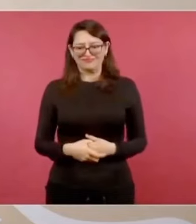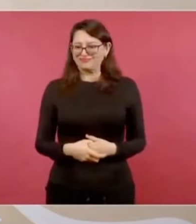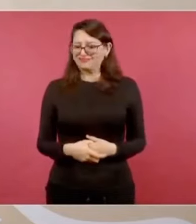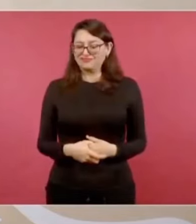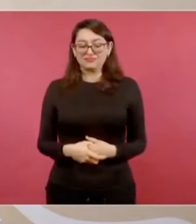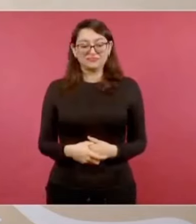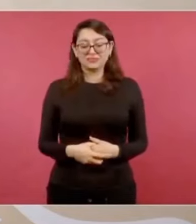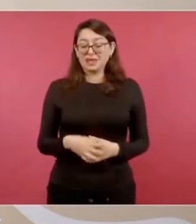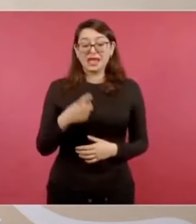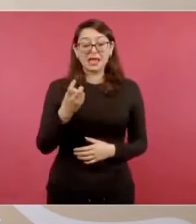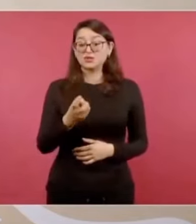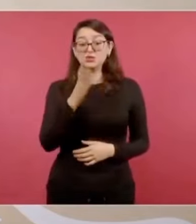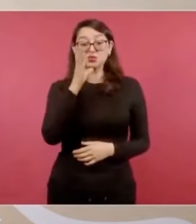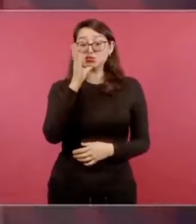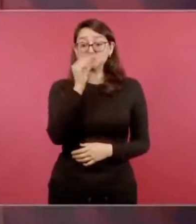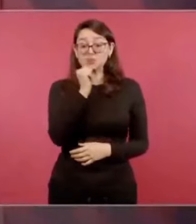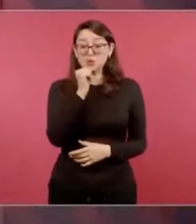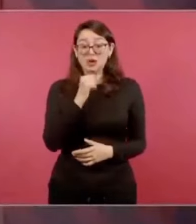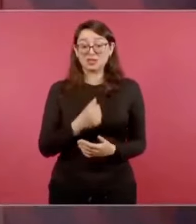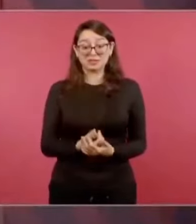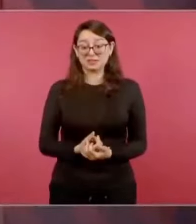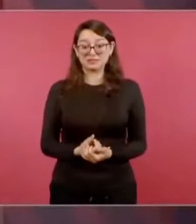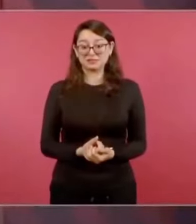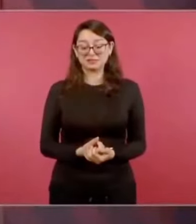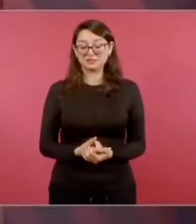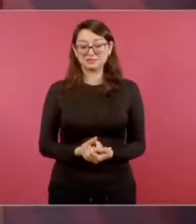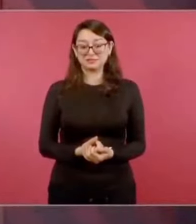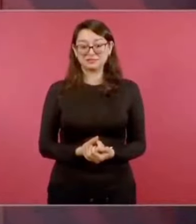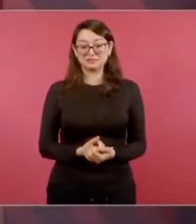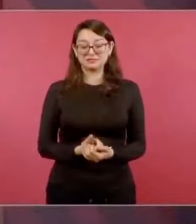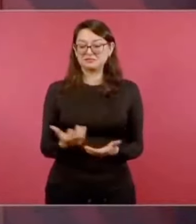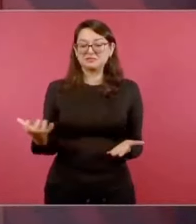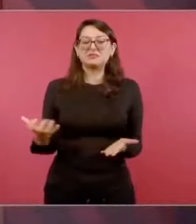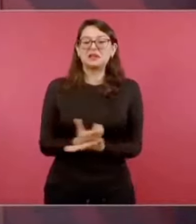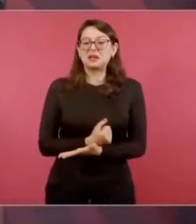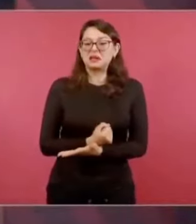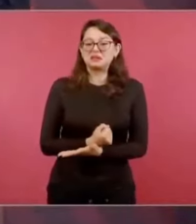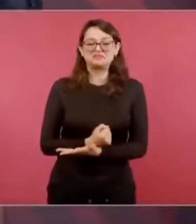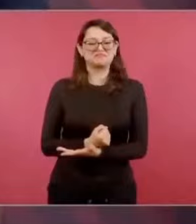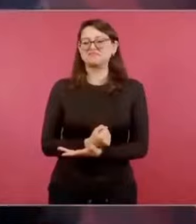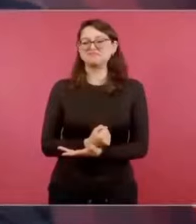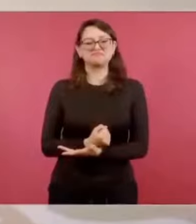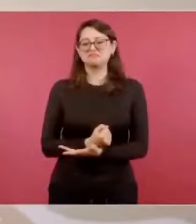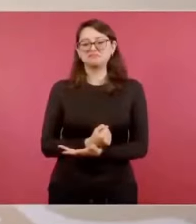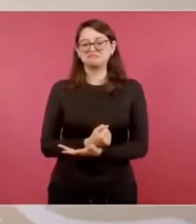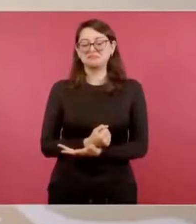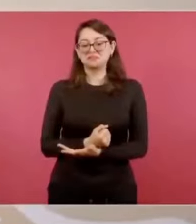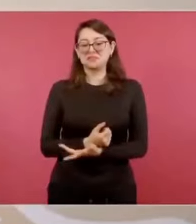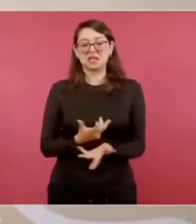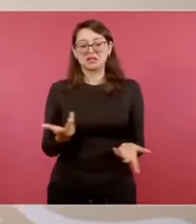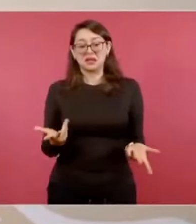con eso?, tiene un efecto de boomerang.